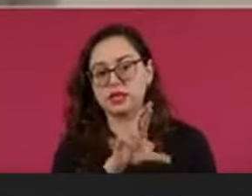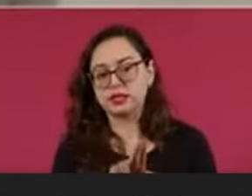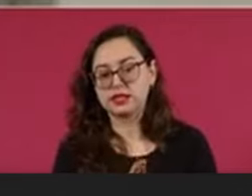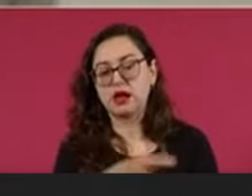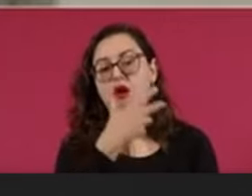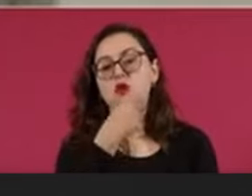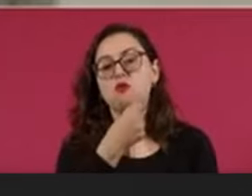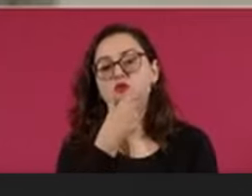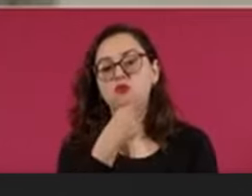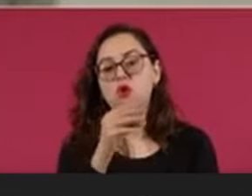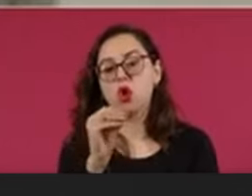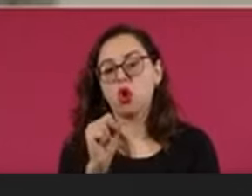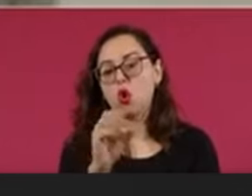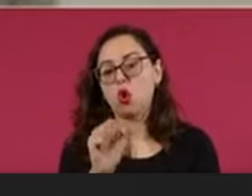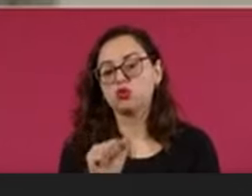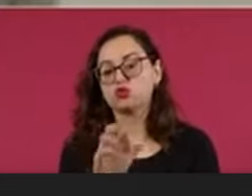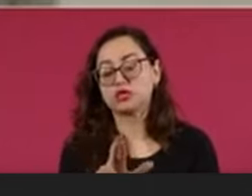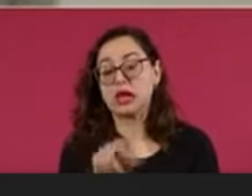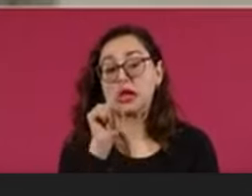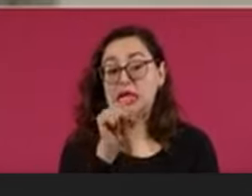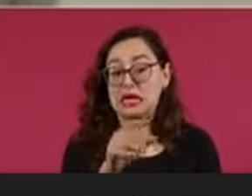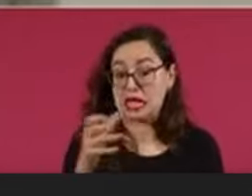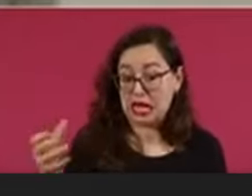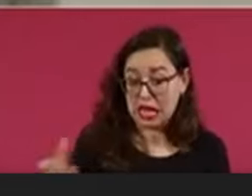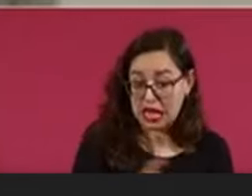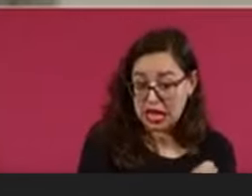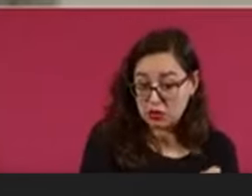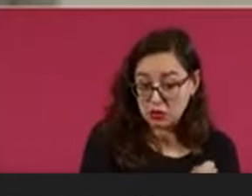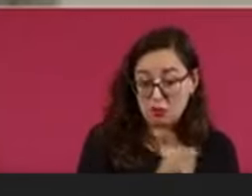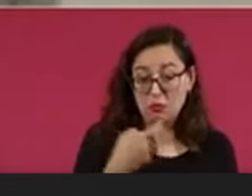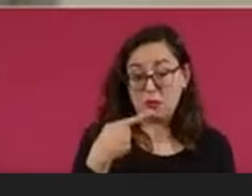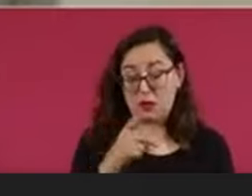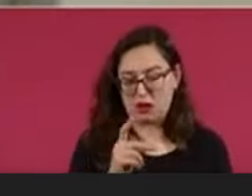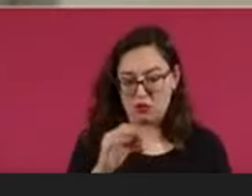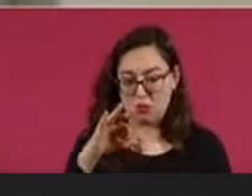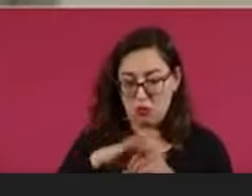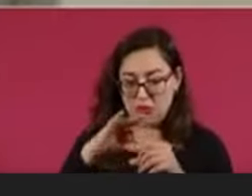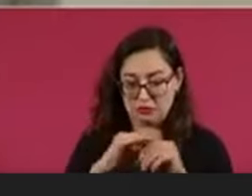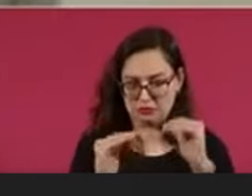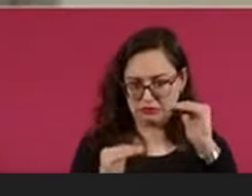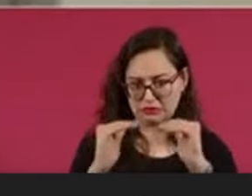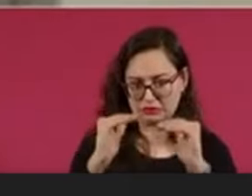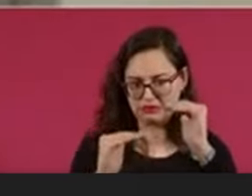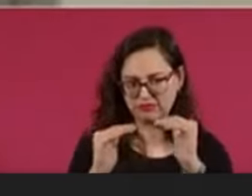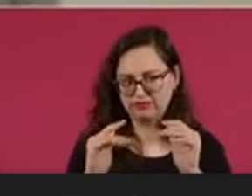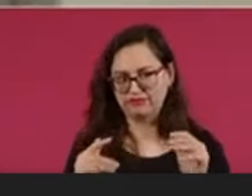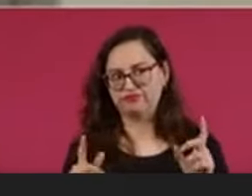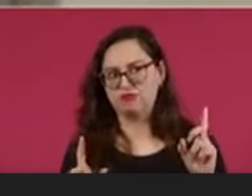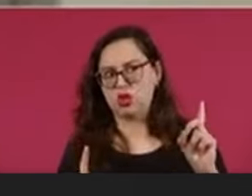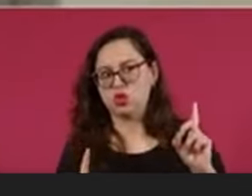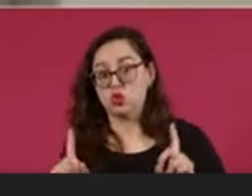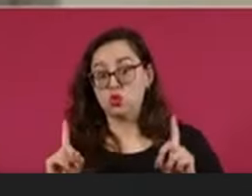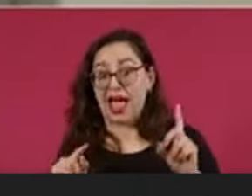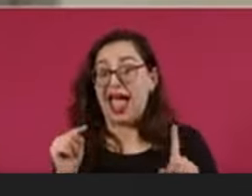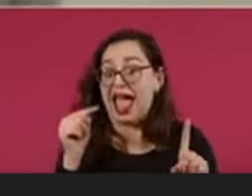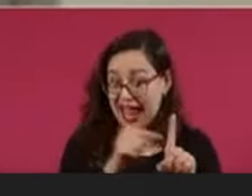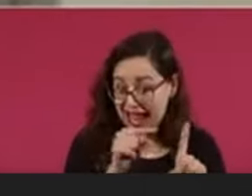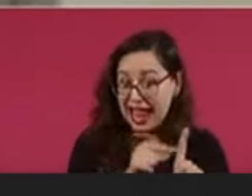quien habiendo obtenido el triunfo por pocos votos pidió que se revisaran